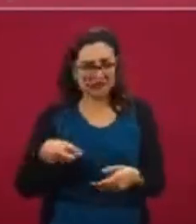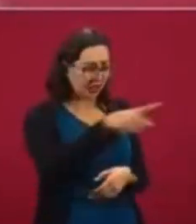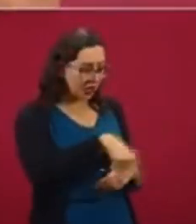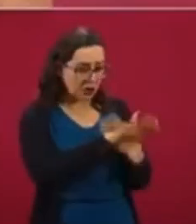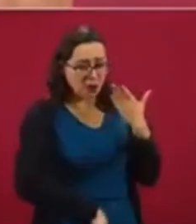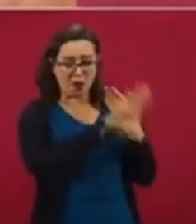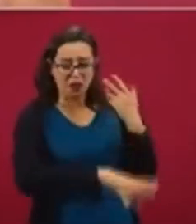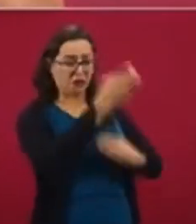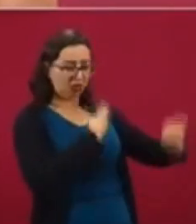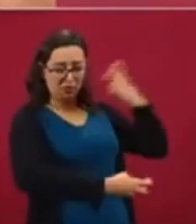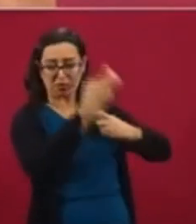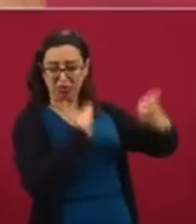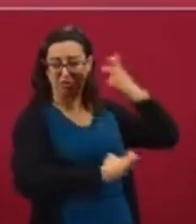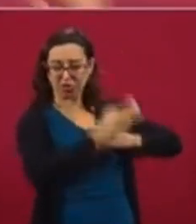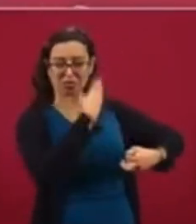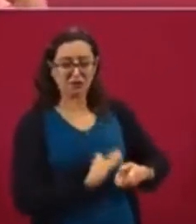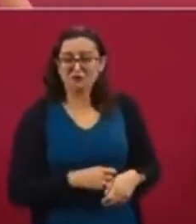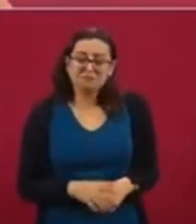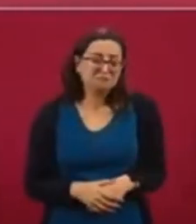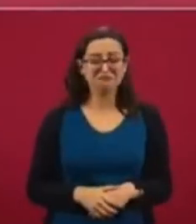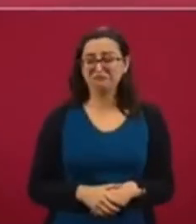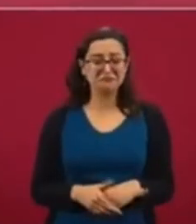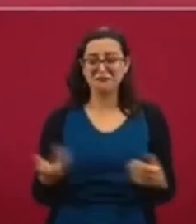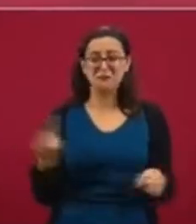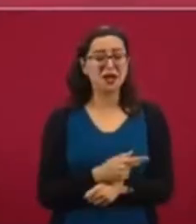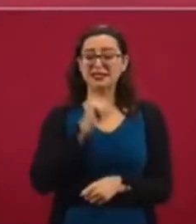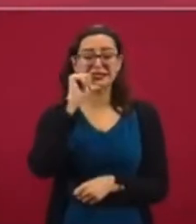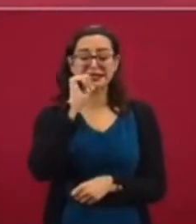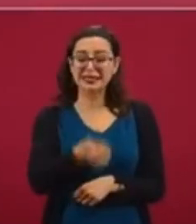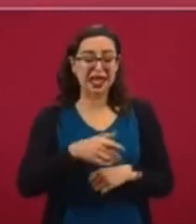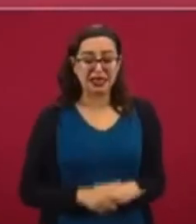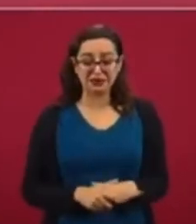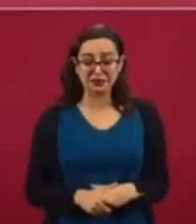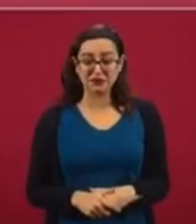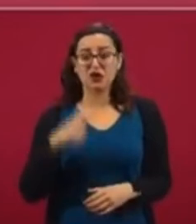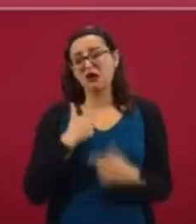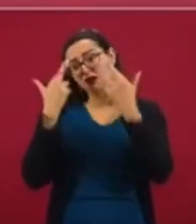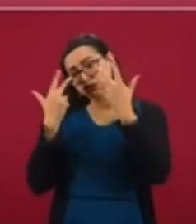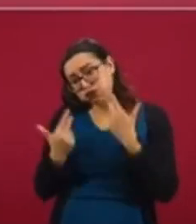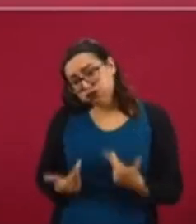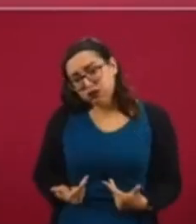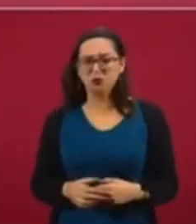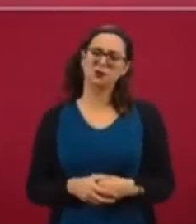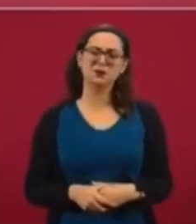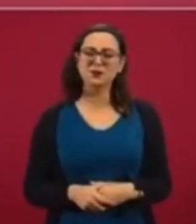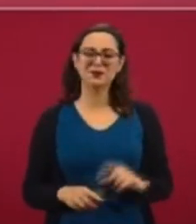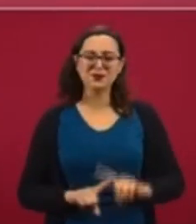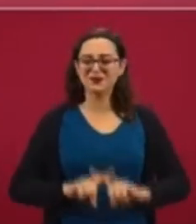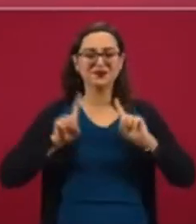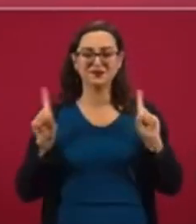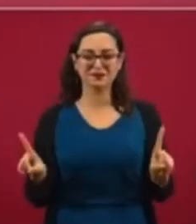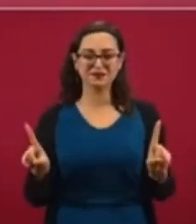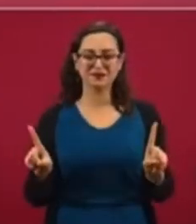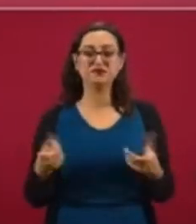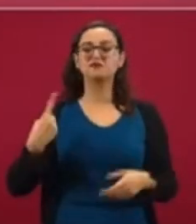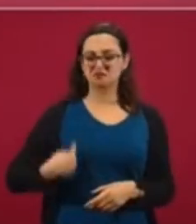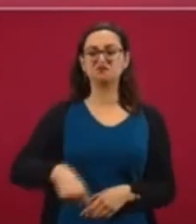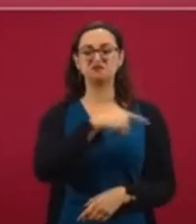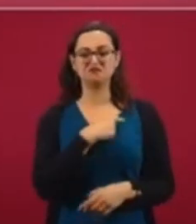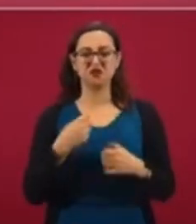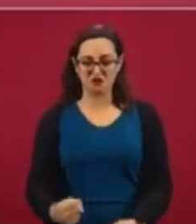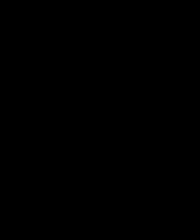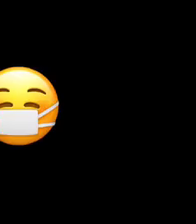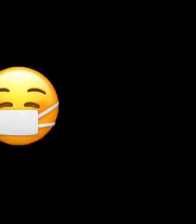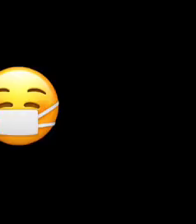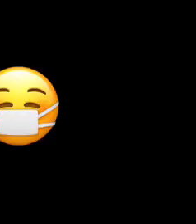campañas en los medios y no pasa nada. No nos desmoraliza, al contrario, nosotros tenemos mucha